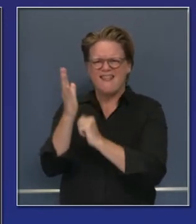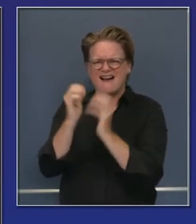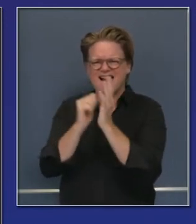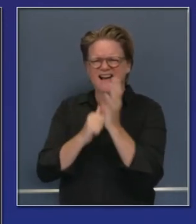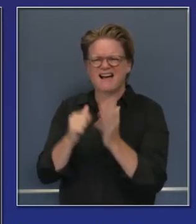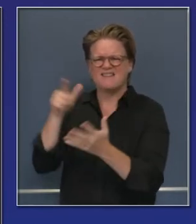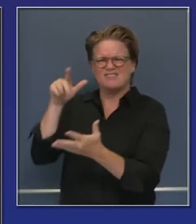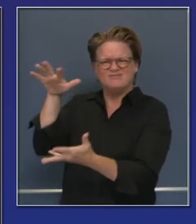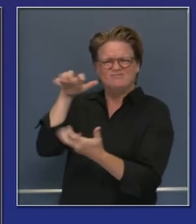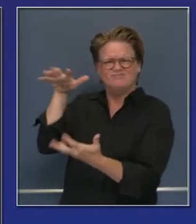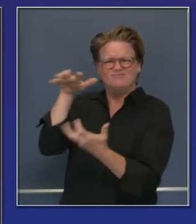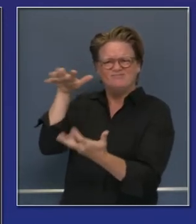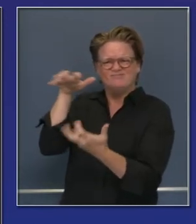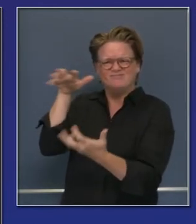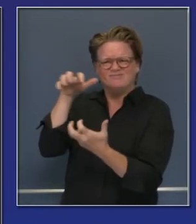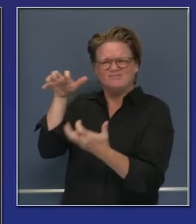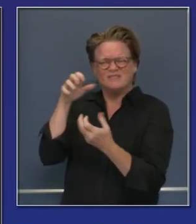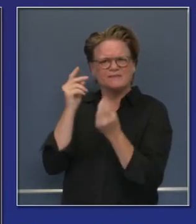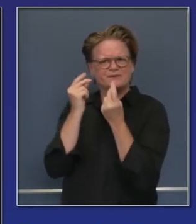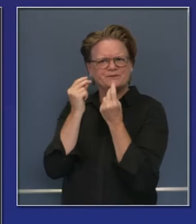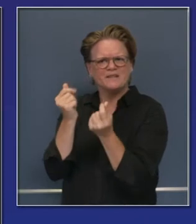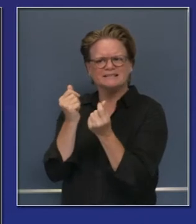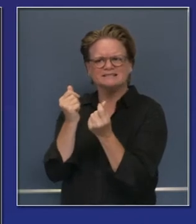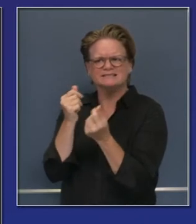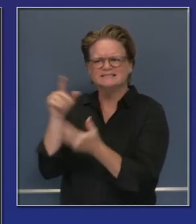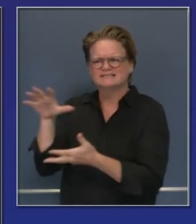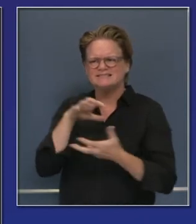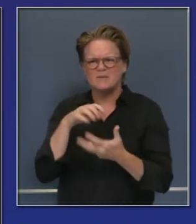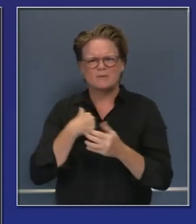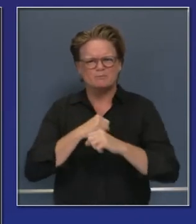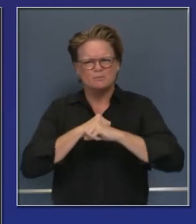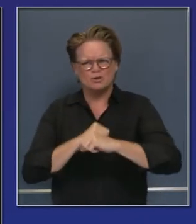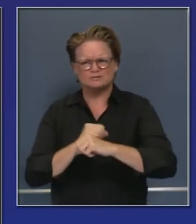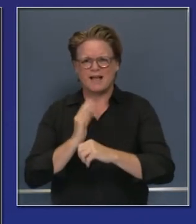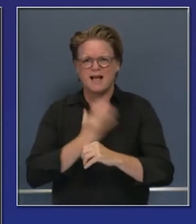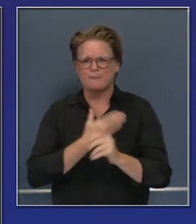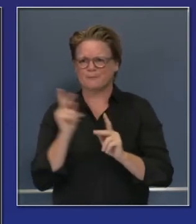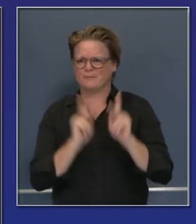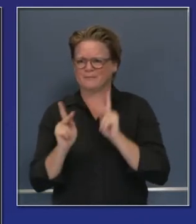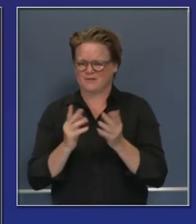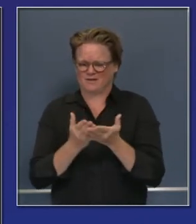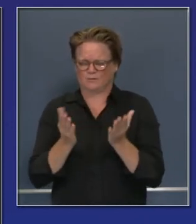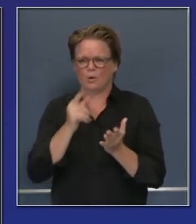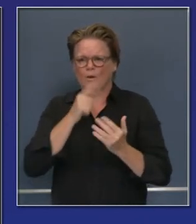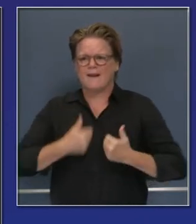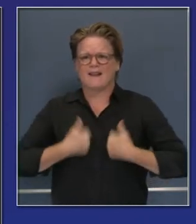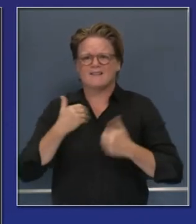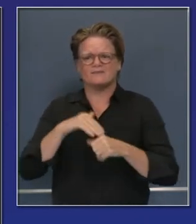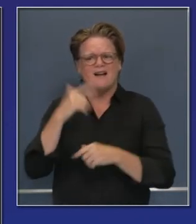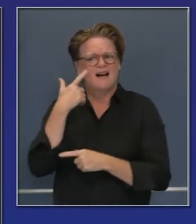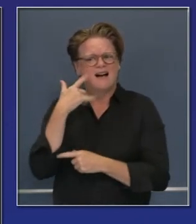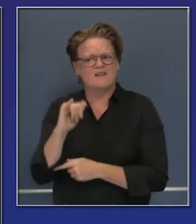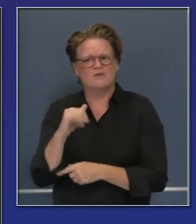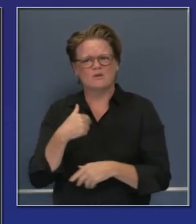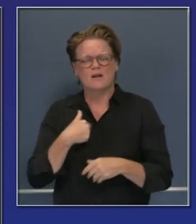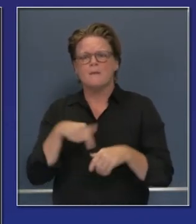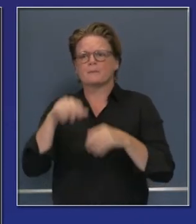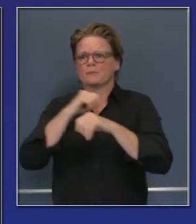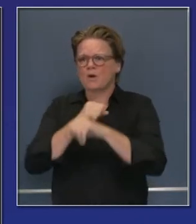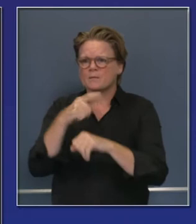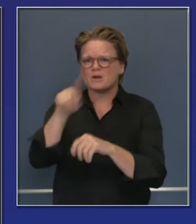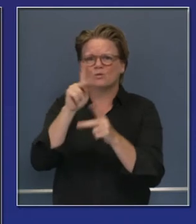diagnósticas que tendremos resultados prontamente y así podremos proteger a la gente de California, proteger a los empleados